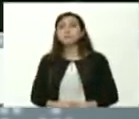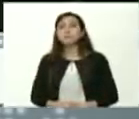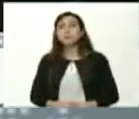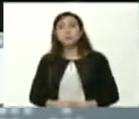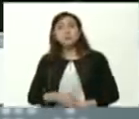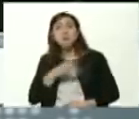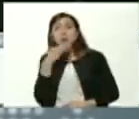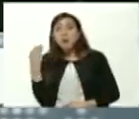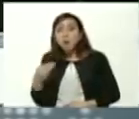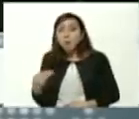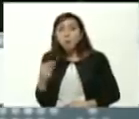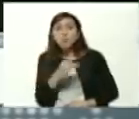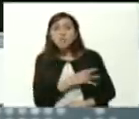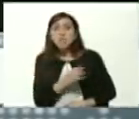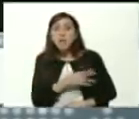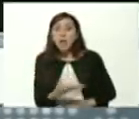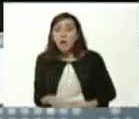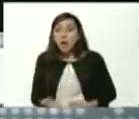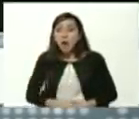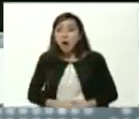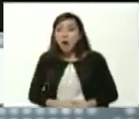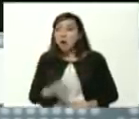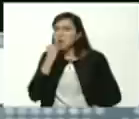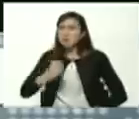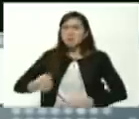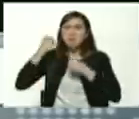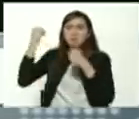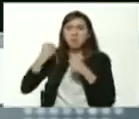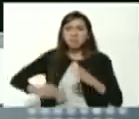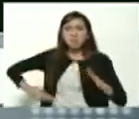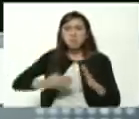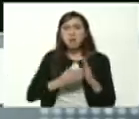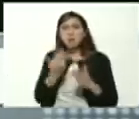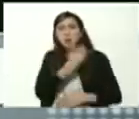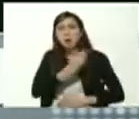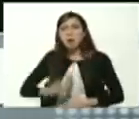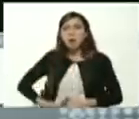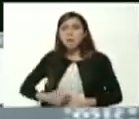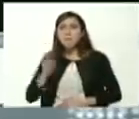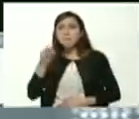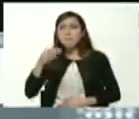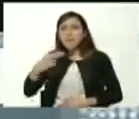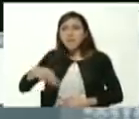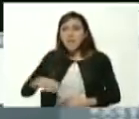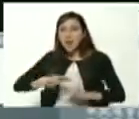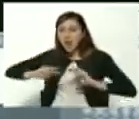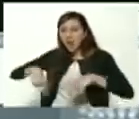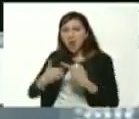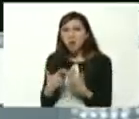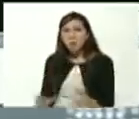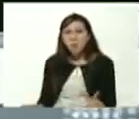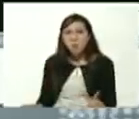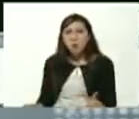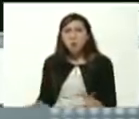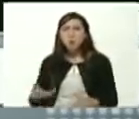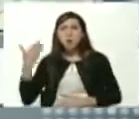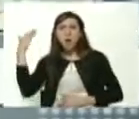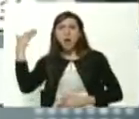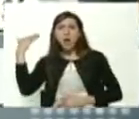juventud se alzó contra Piñera contra el modelo neoliberal contra el pinochetismo